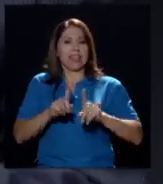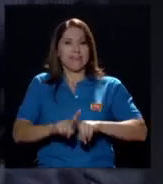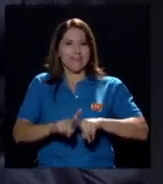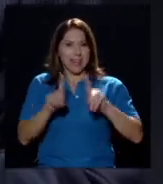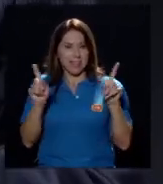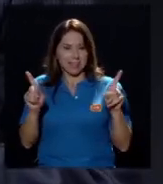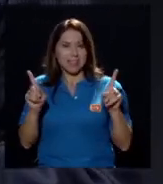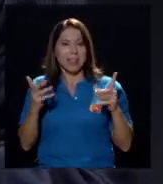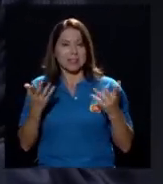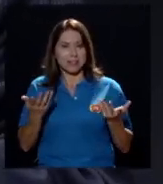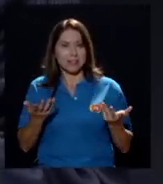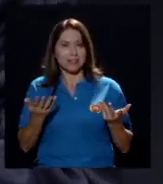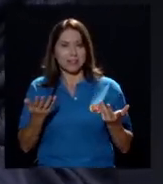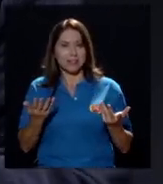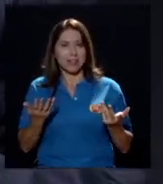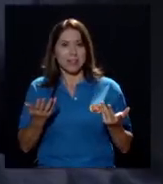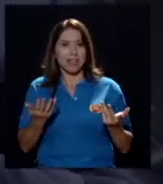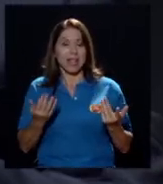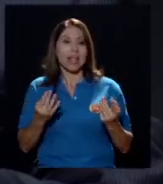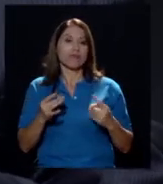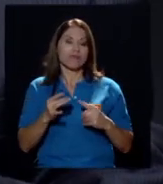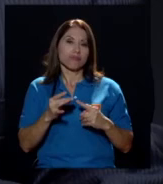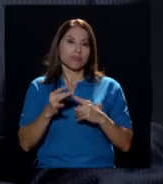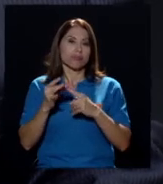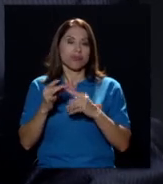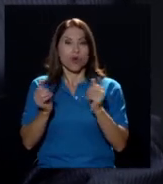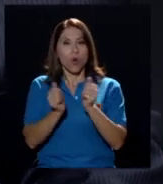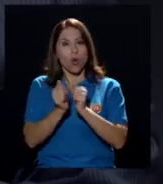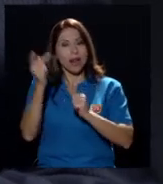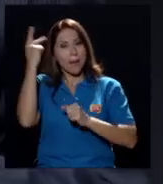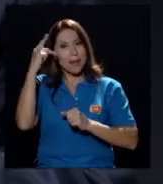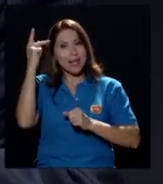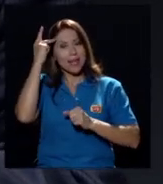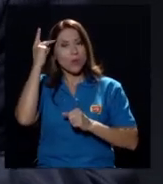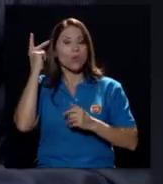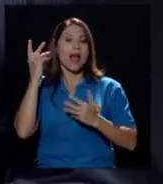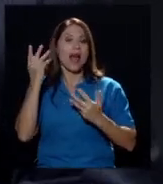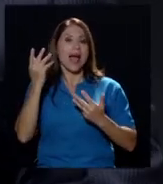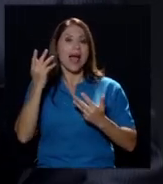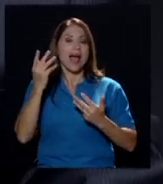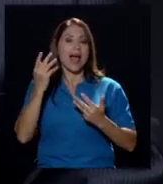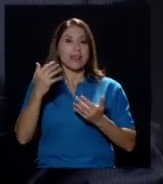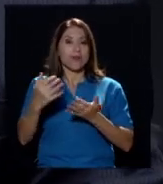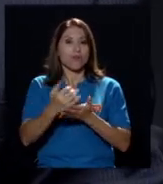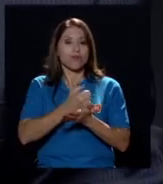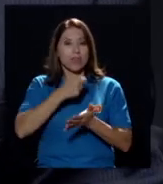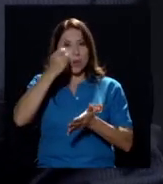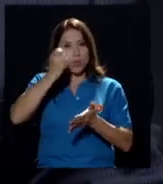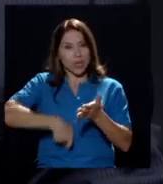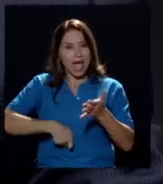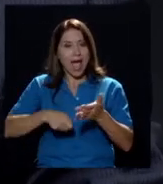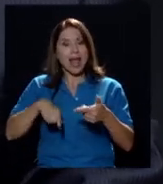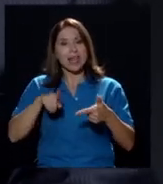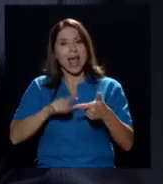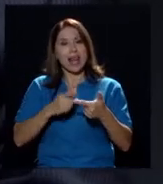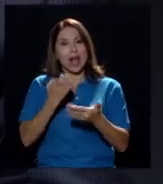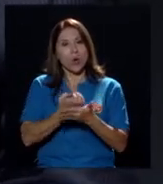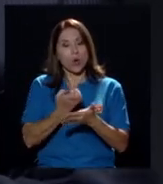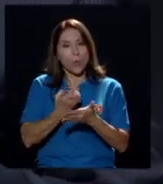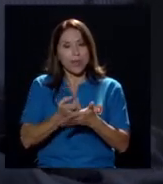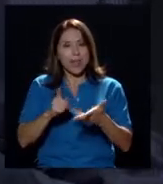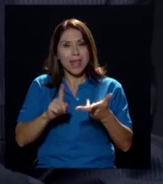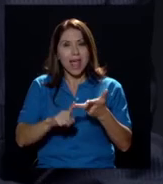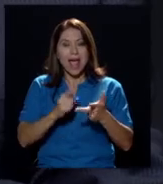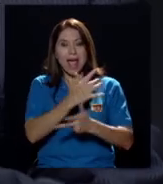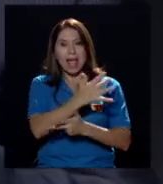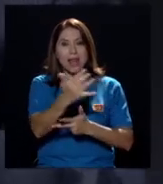a la política tributaria, a la economía, al medio